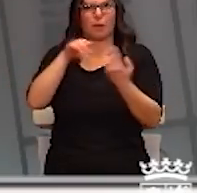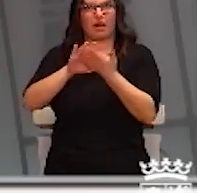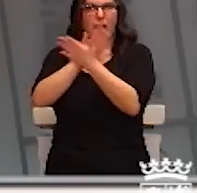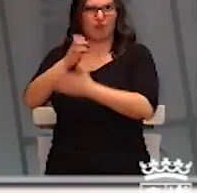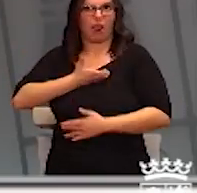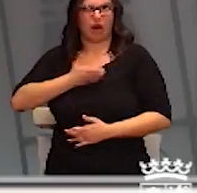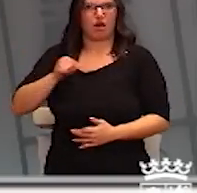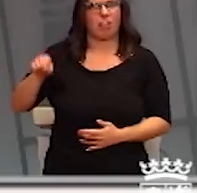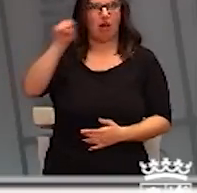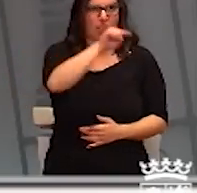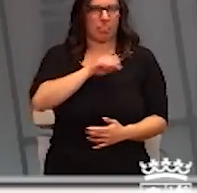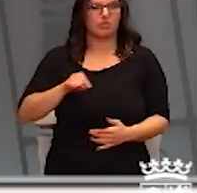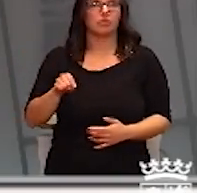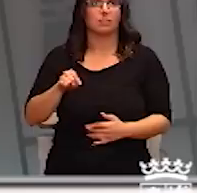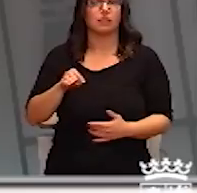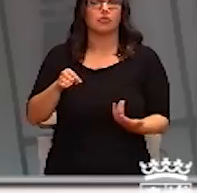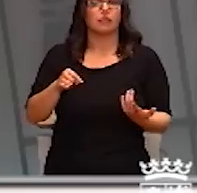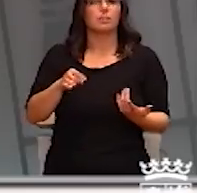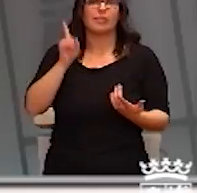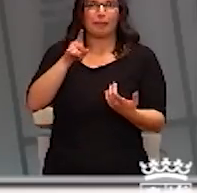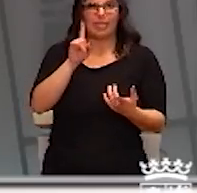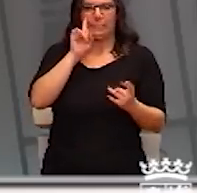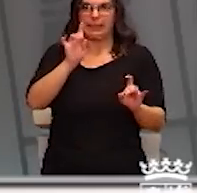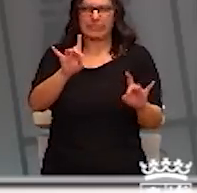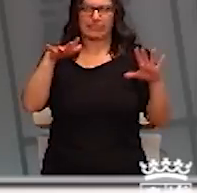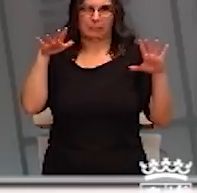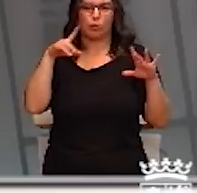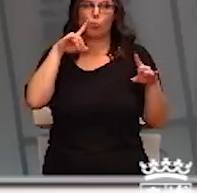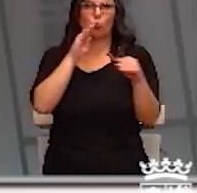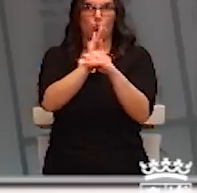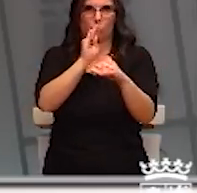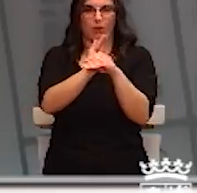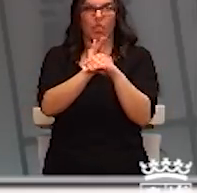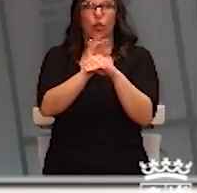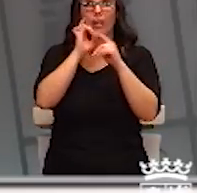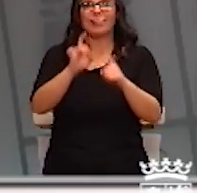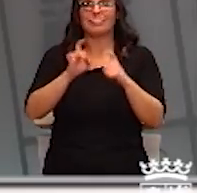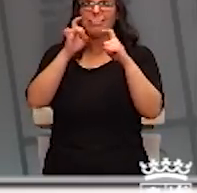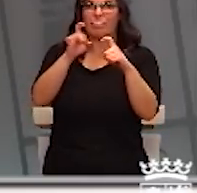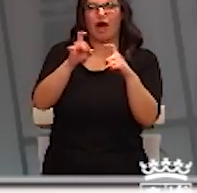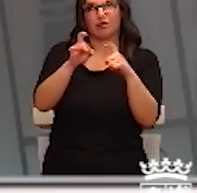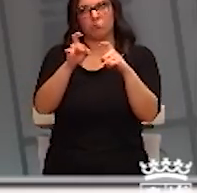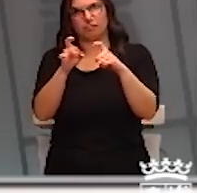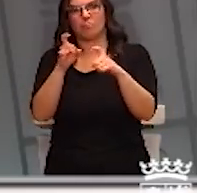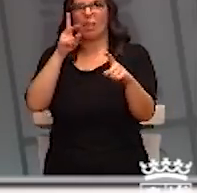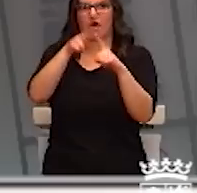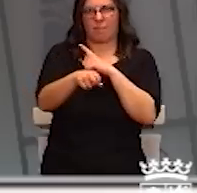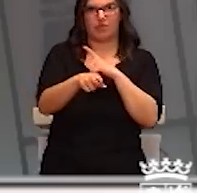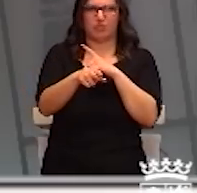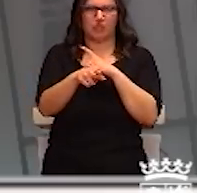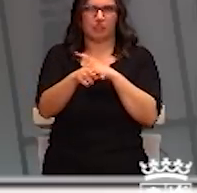presidentes de las diputaciones también, tiene que tomar especiales medidas de precaución, hay que intentar evitar todo lo que suponen